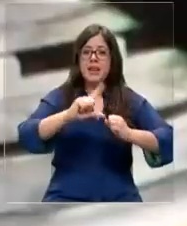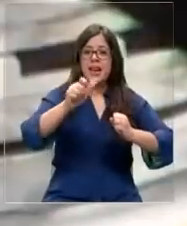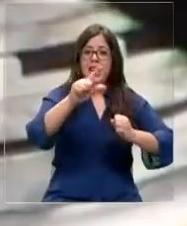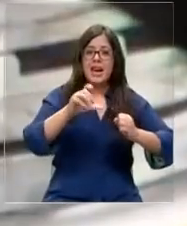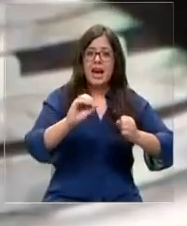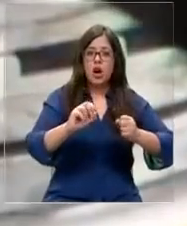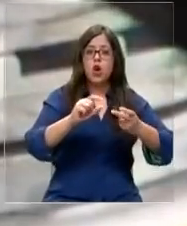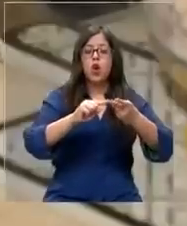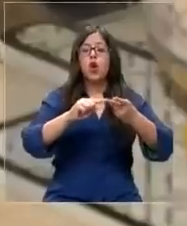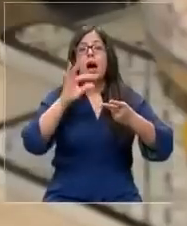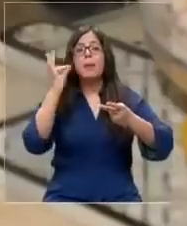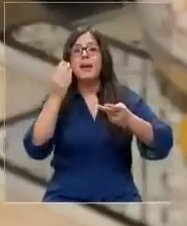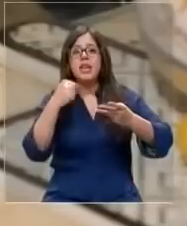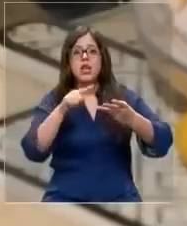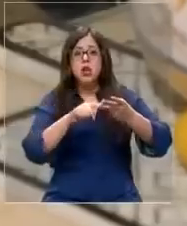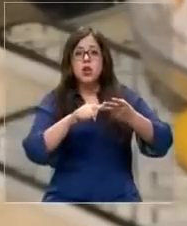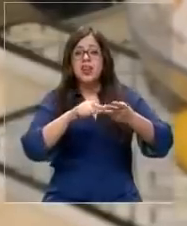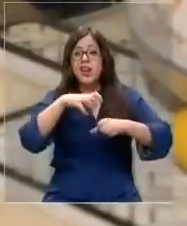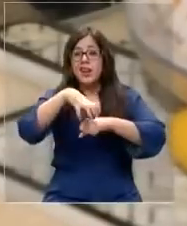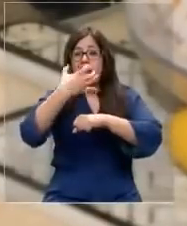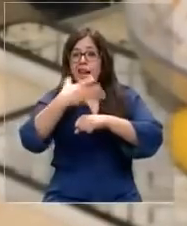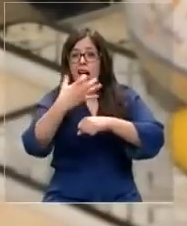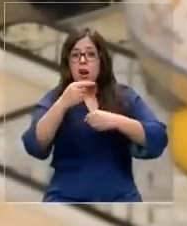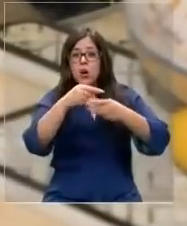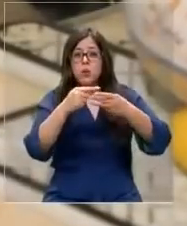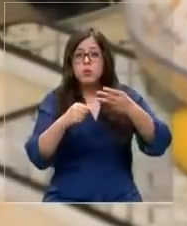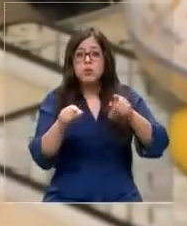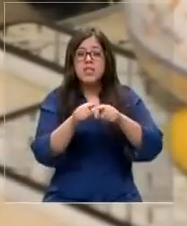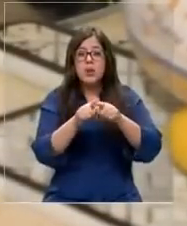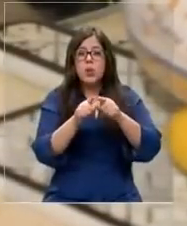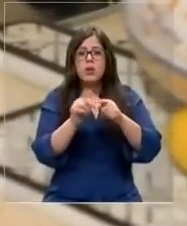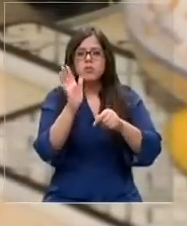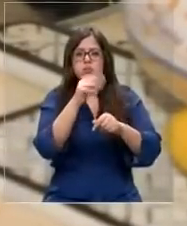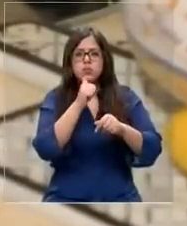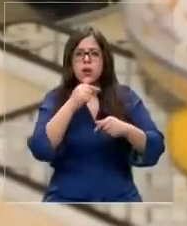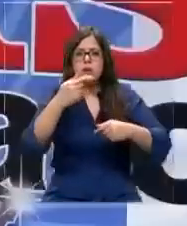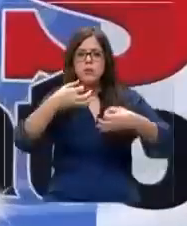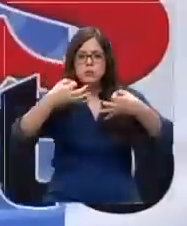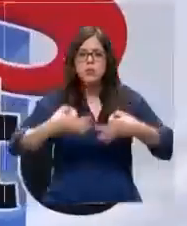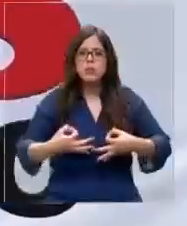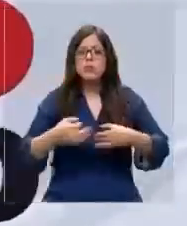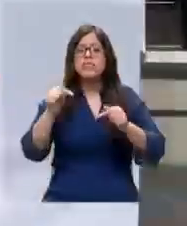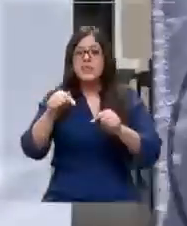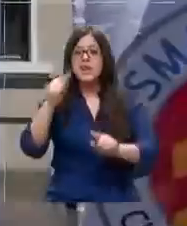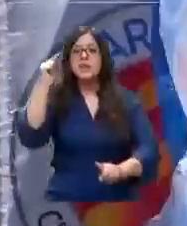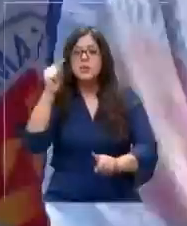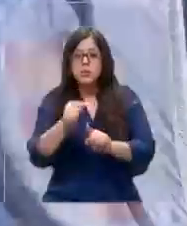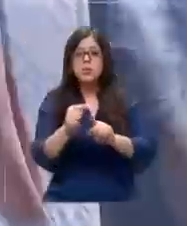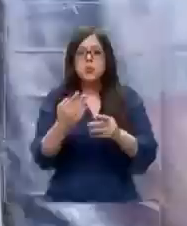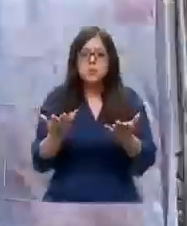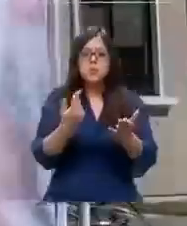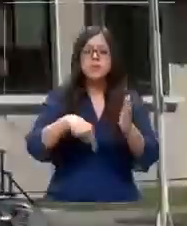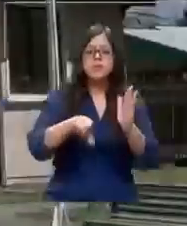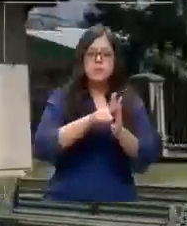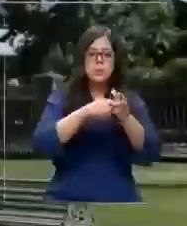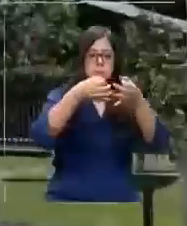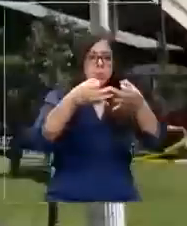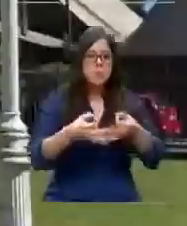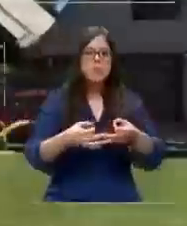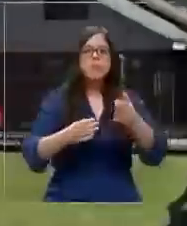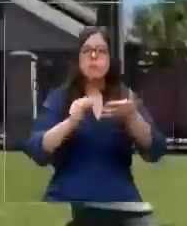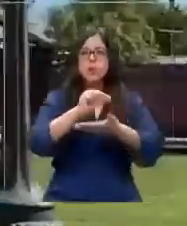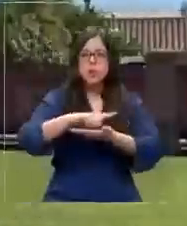participen en la distribución del gas licuado. Algida discusión legislativa donde se busca regular la industria y que aumente la